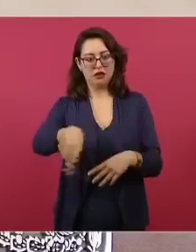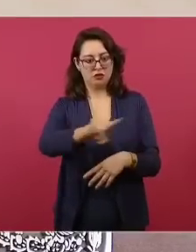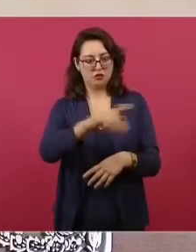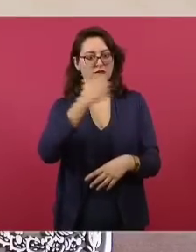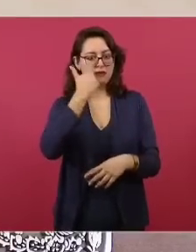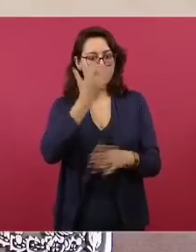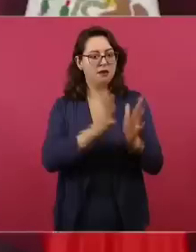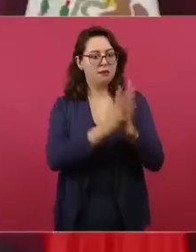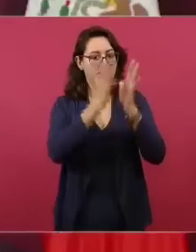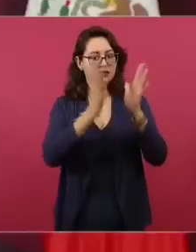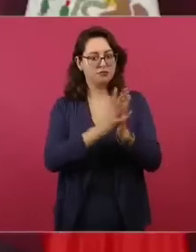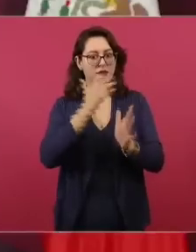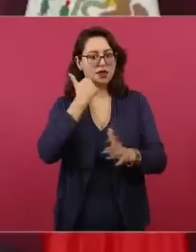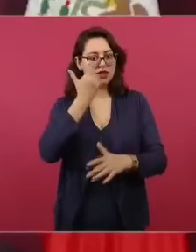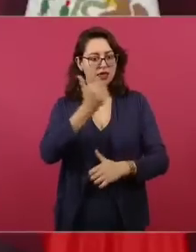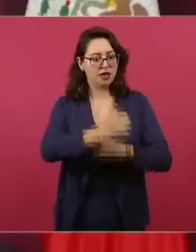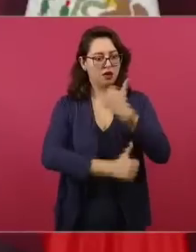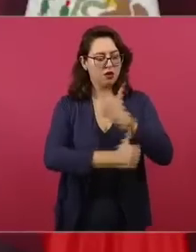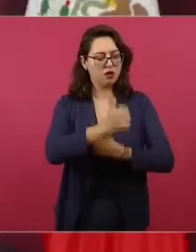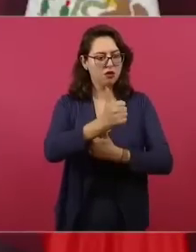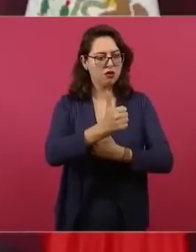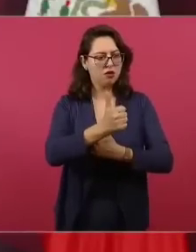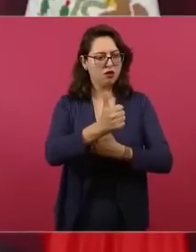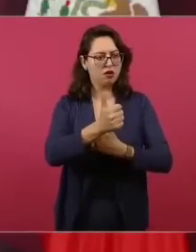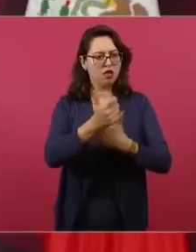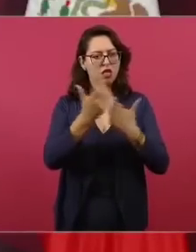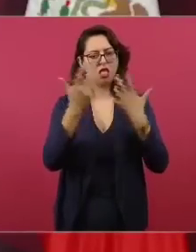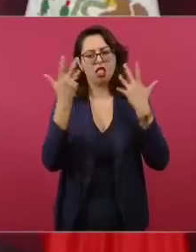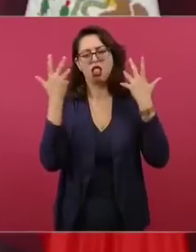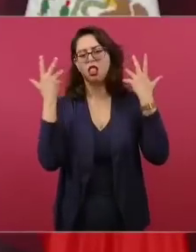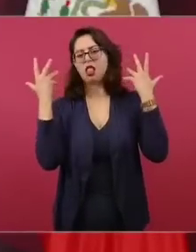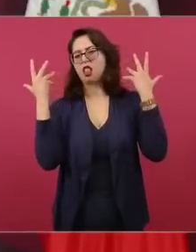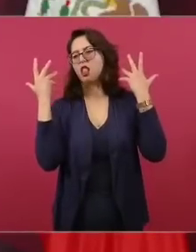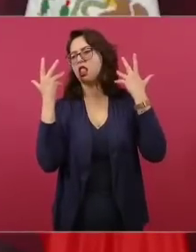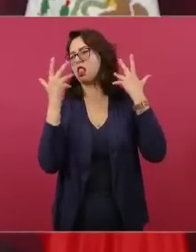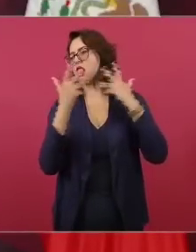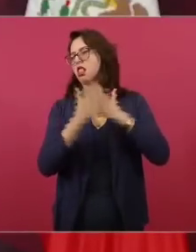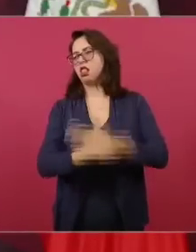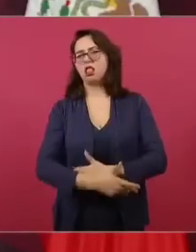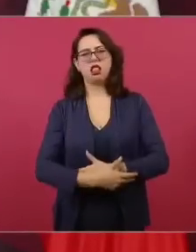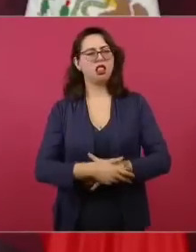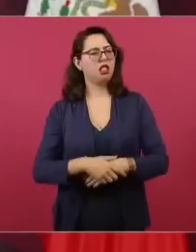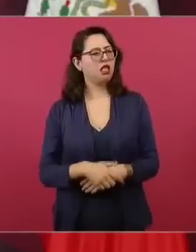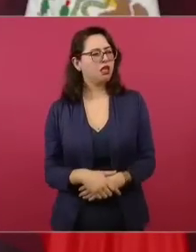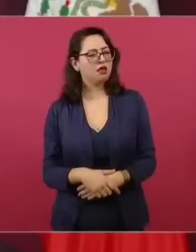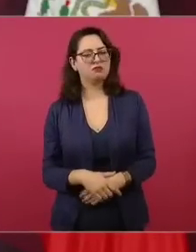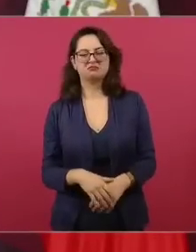participar, ya han salido varios,